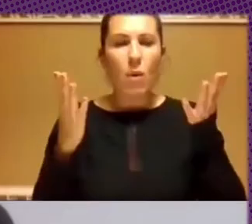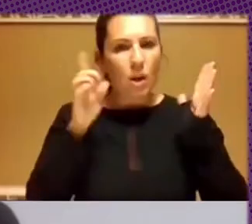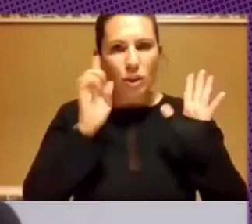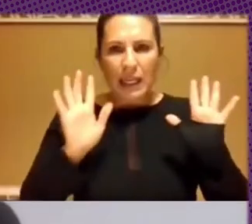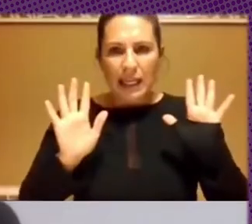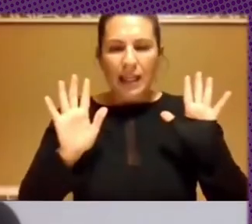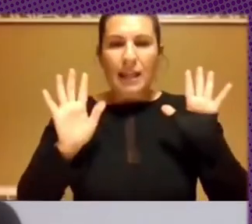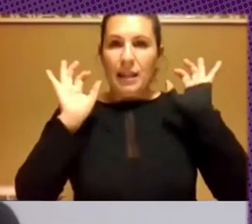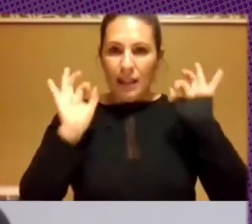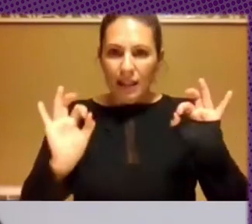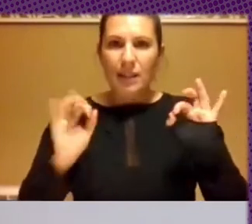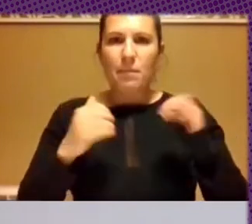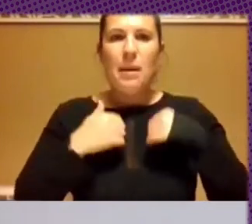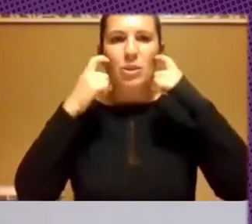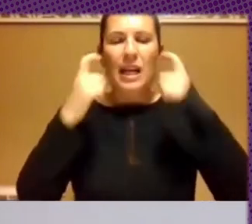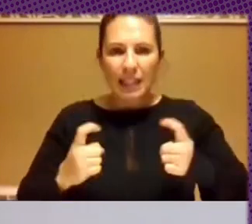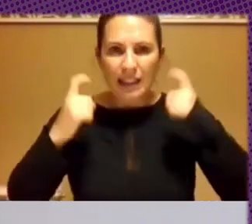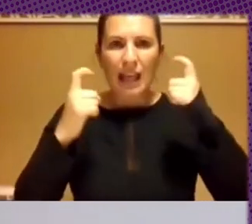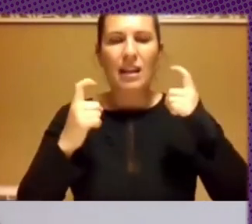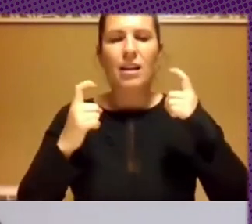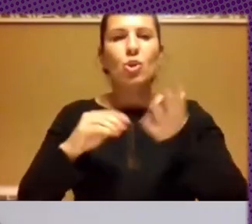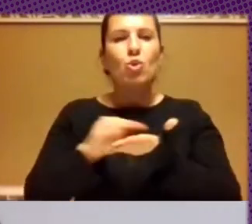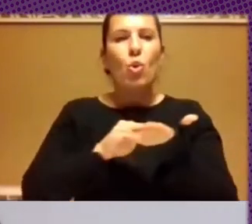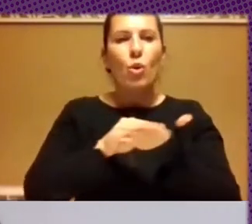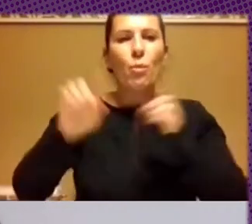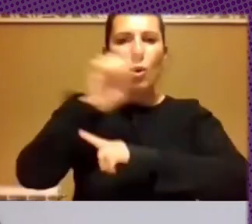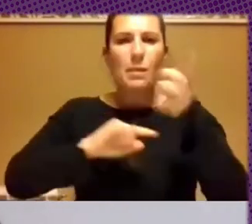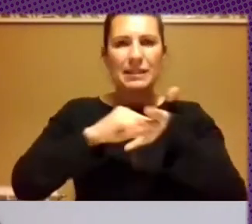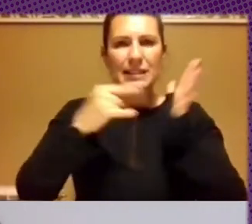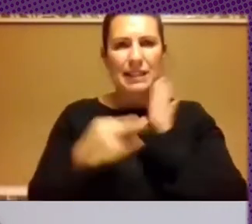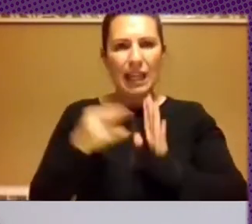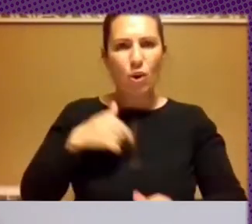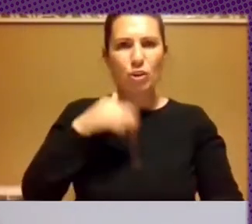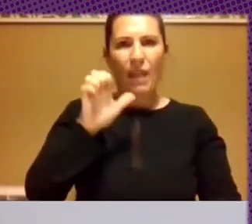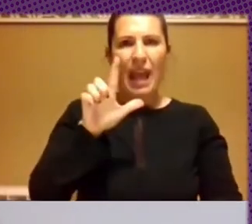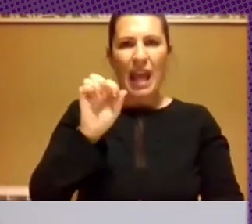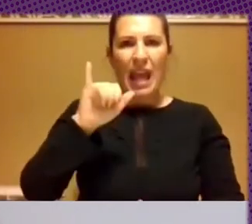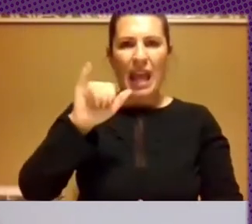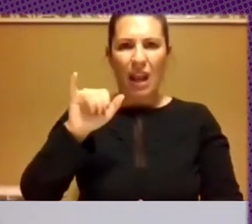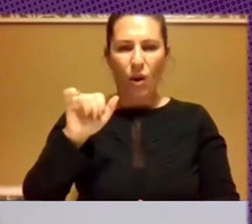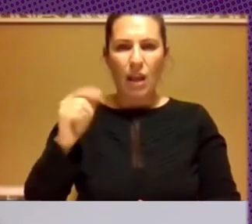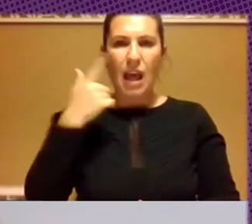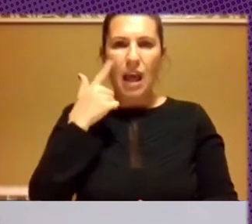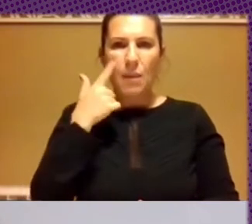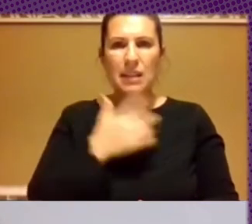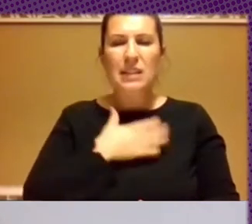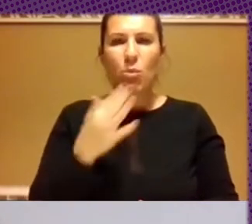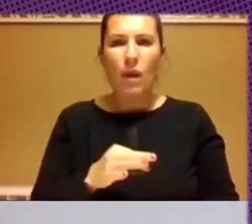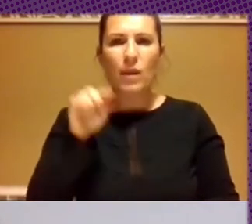Vamos a intentar arreglar los problemas técnicos de Eloy, a ver si puede bajar la resolución de